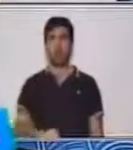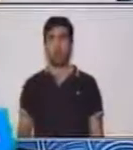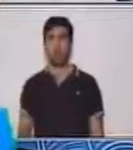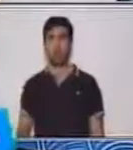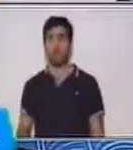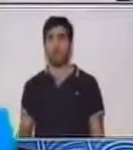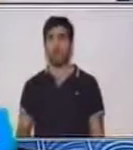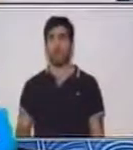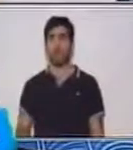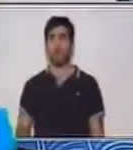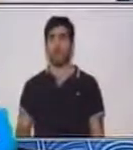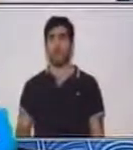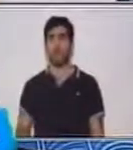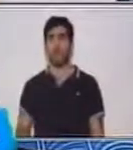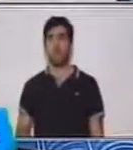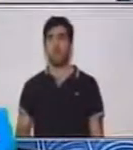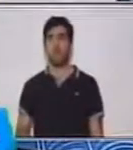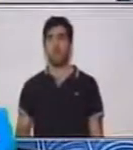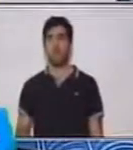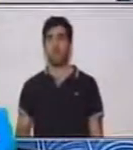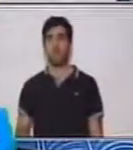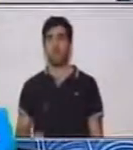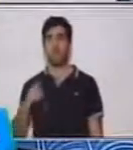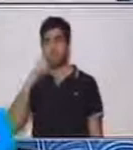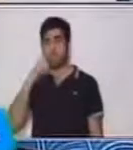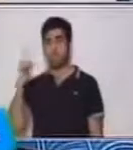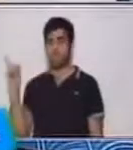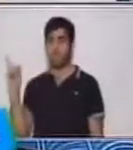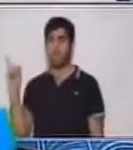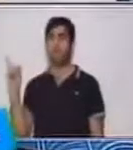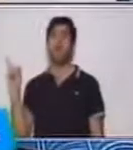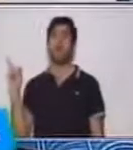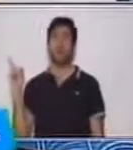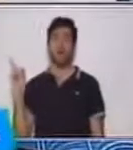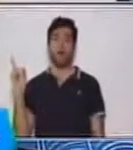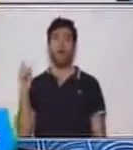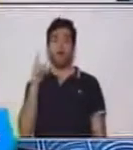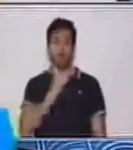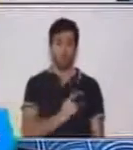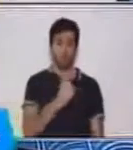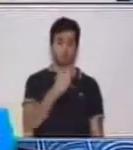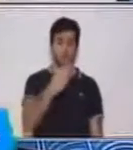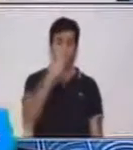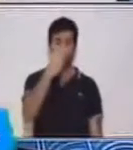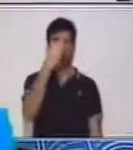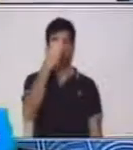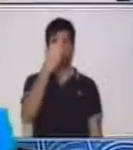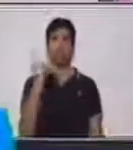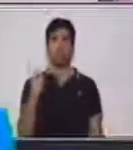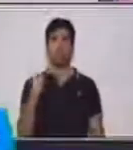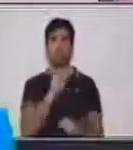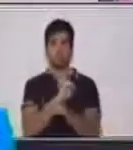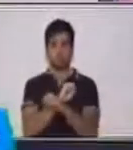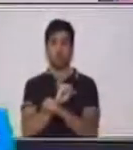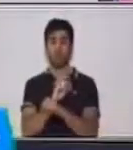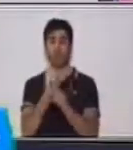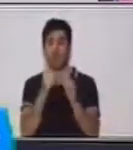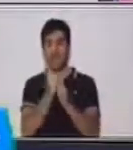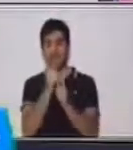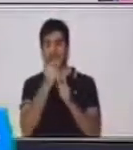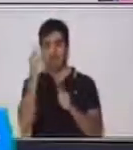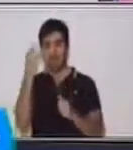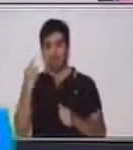uno por cuatrocientos. Si hay uno acá, uno por ochocientos. Para ir formando un número grande. Pero,